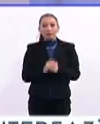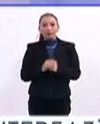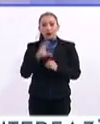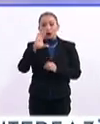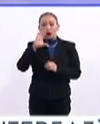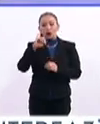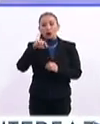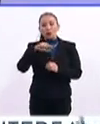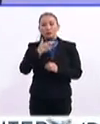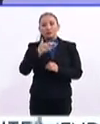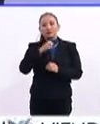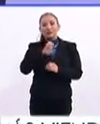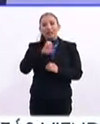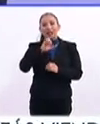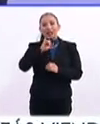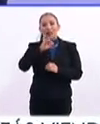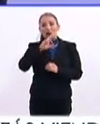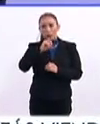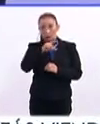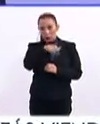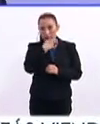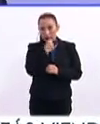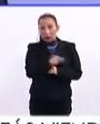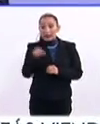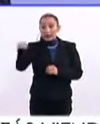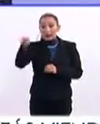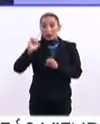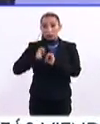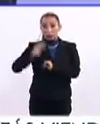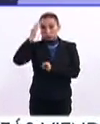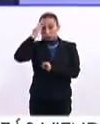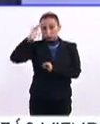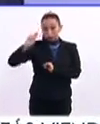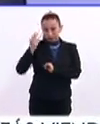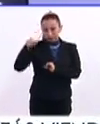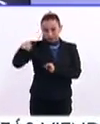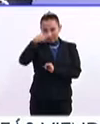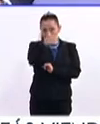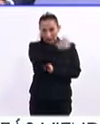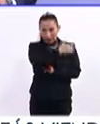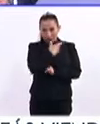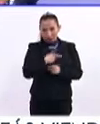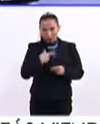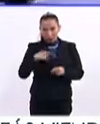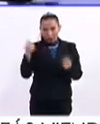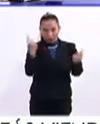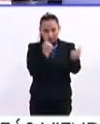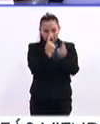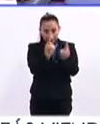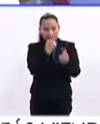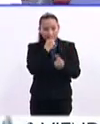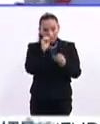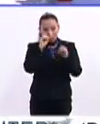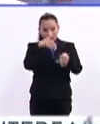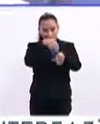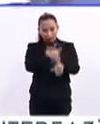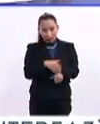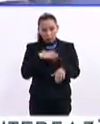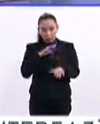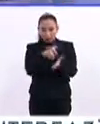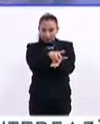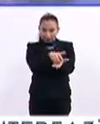Conchairo, así es. Así es. Y los rectores se comprometieron a adecuarse a la